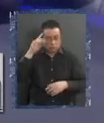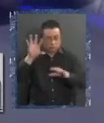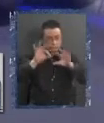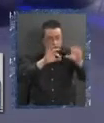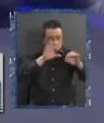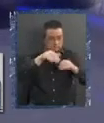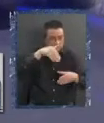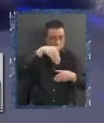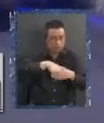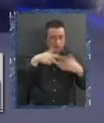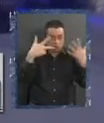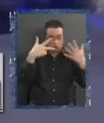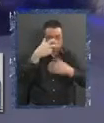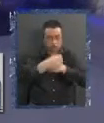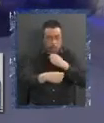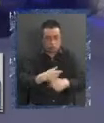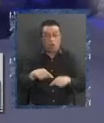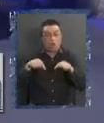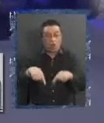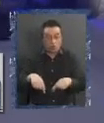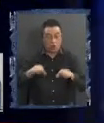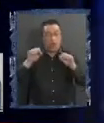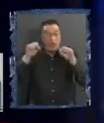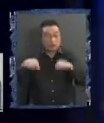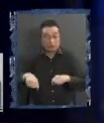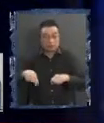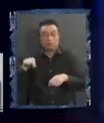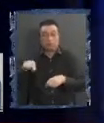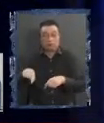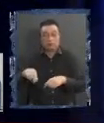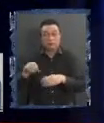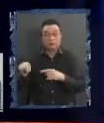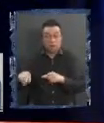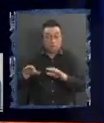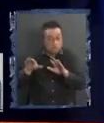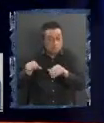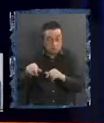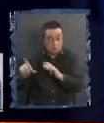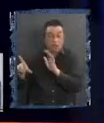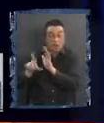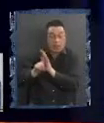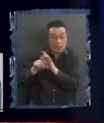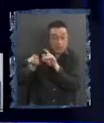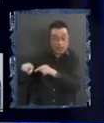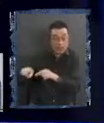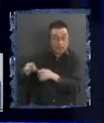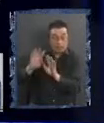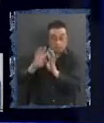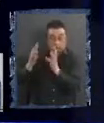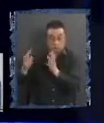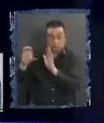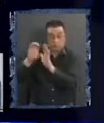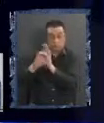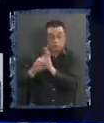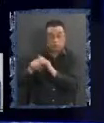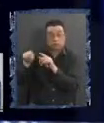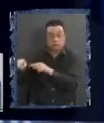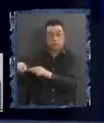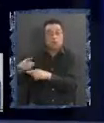8 años ahora aceptemos que en ese acto igualmente legítimo que la elección de la convención se le